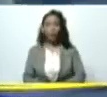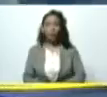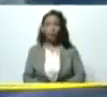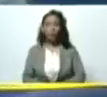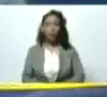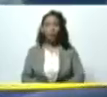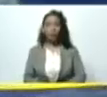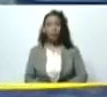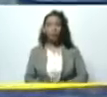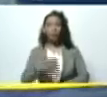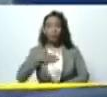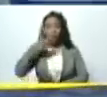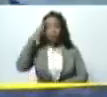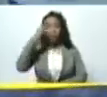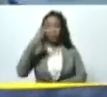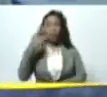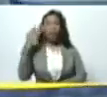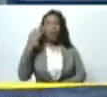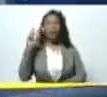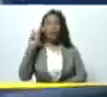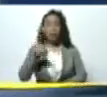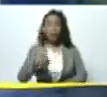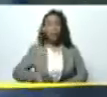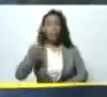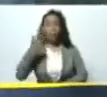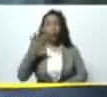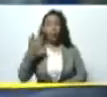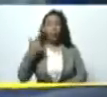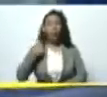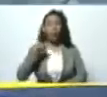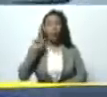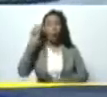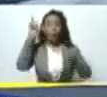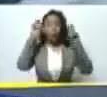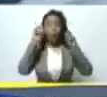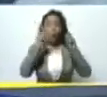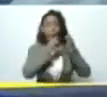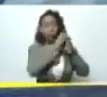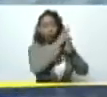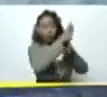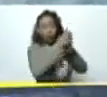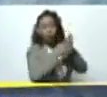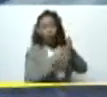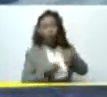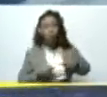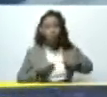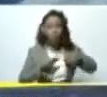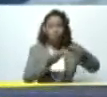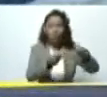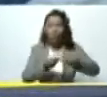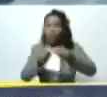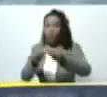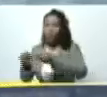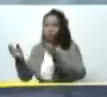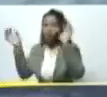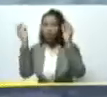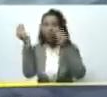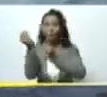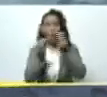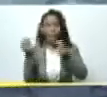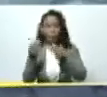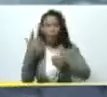mi comandante es importante también tenemos el nuevo esquema de distribución tenemos